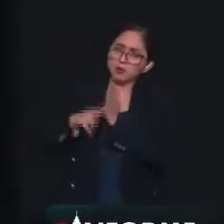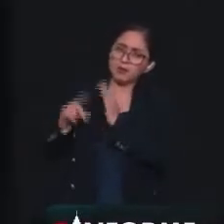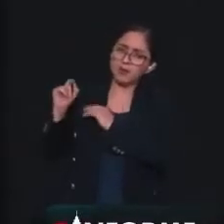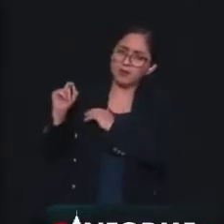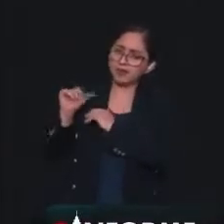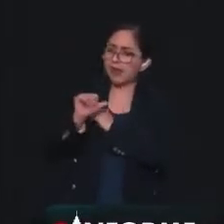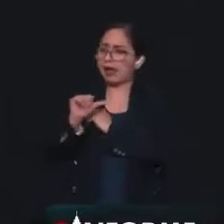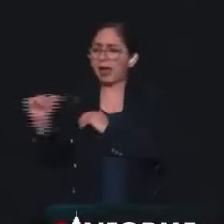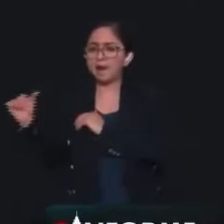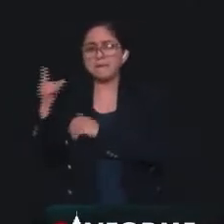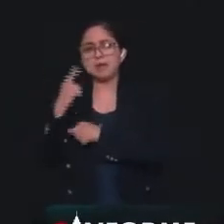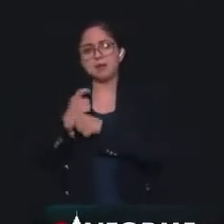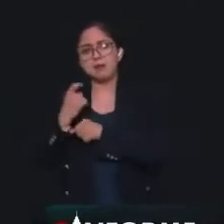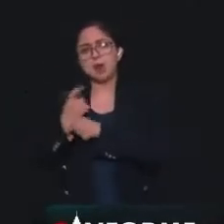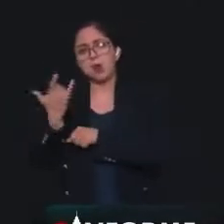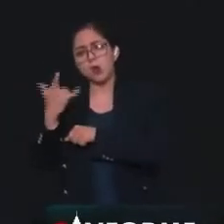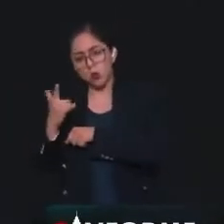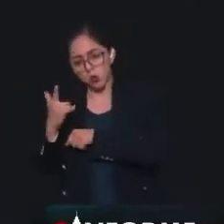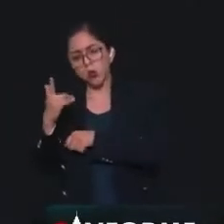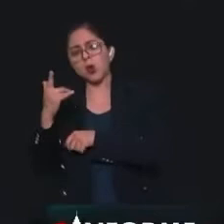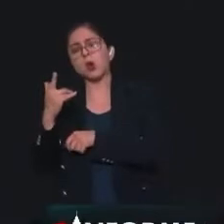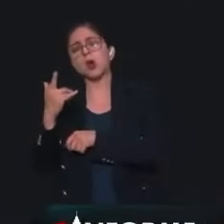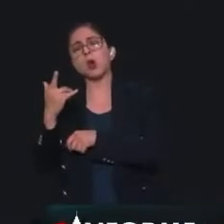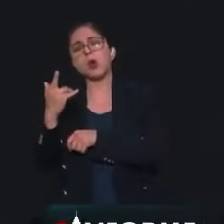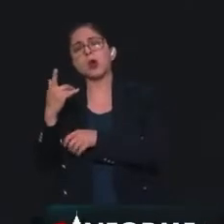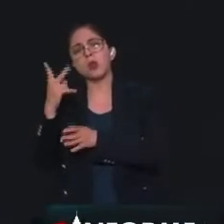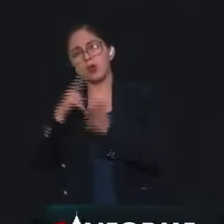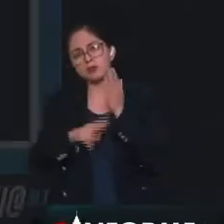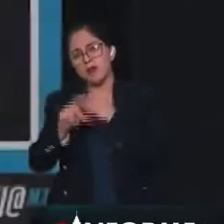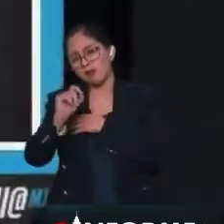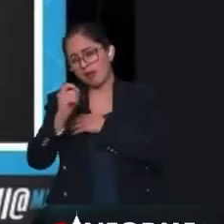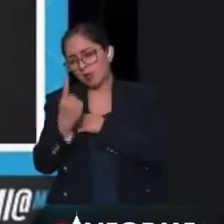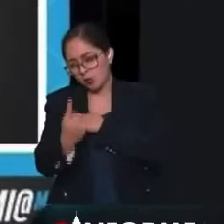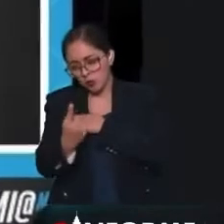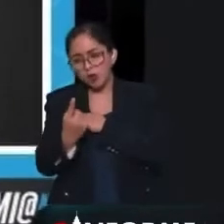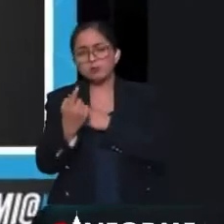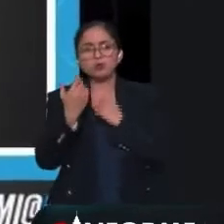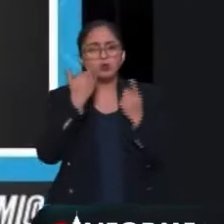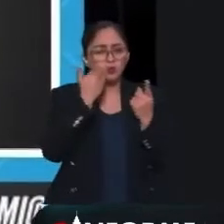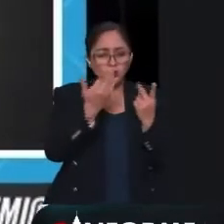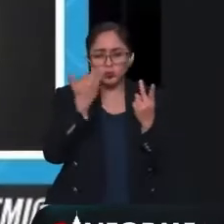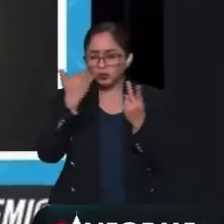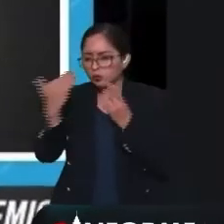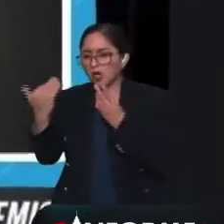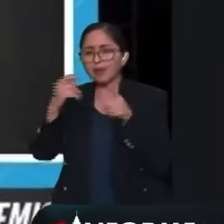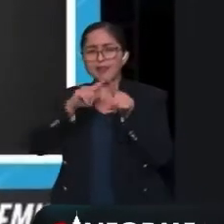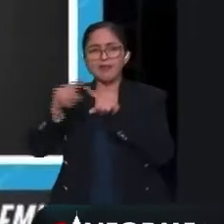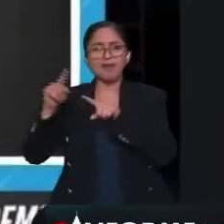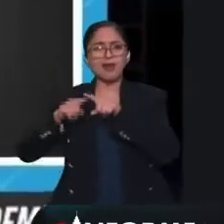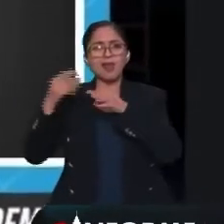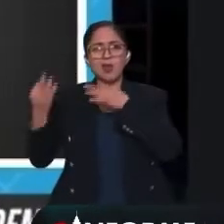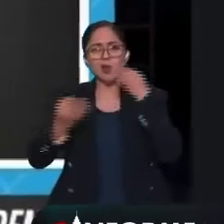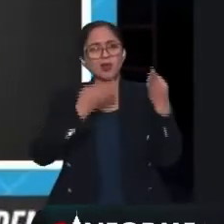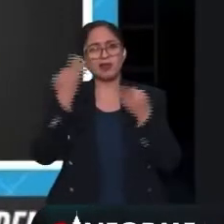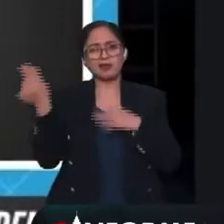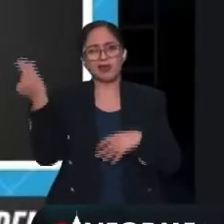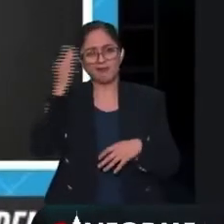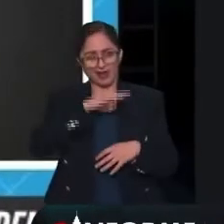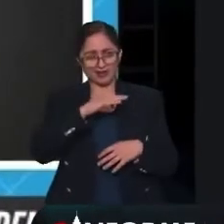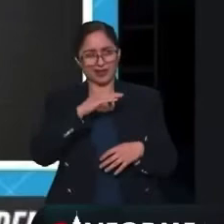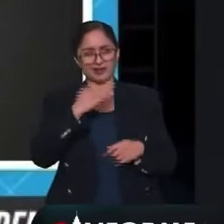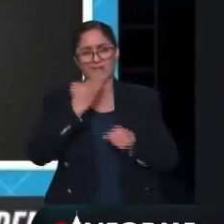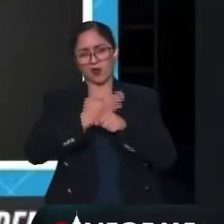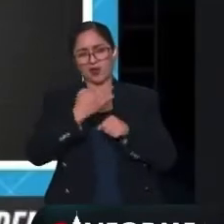el 1 de julio a hoy del 2021, hemos encontrado distintas noticias falsas, las estamos viendo en pantalla, sobre las